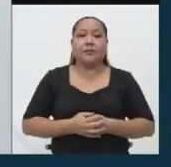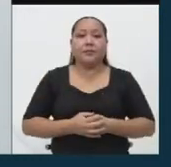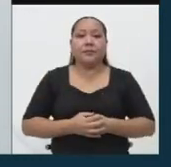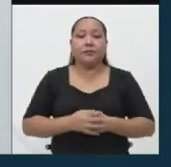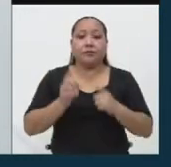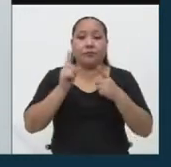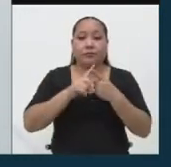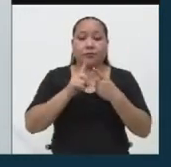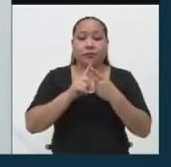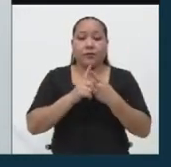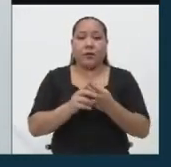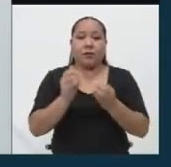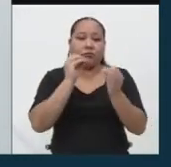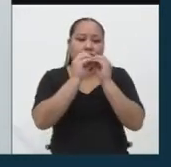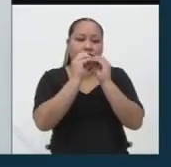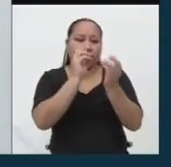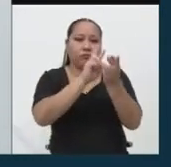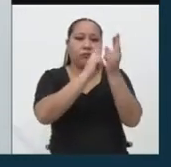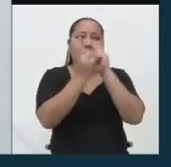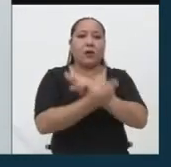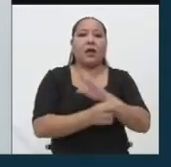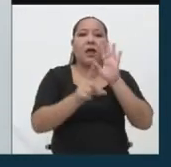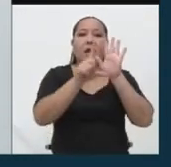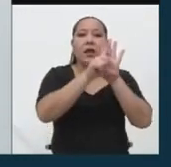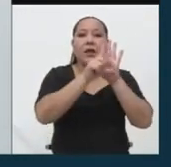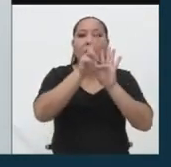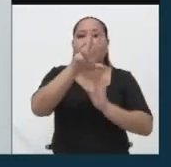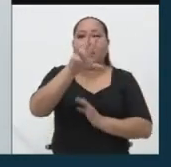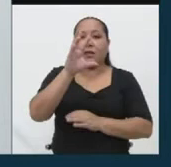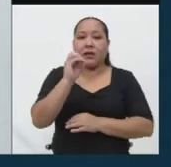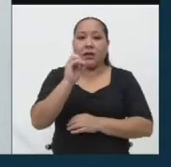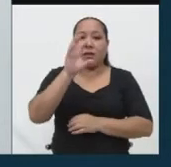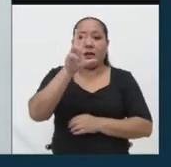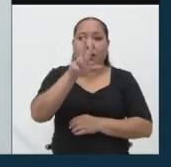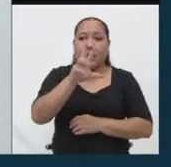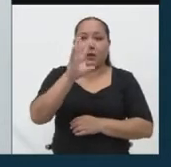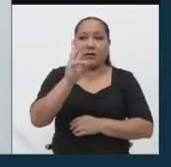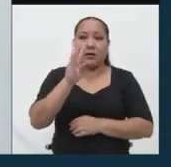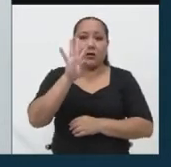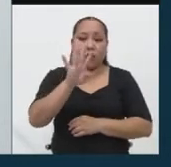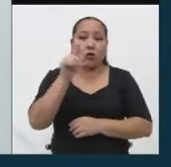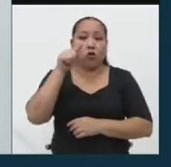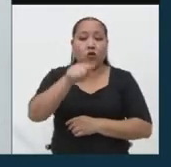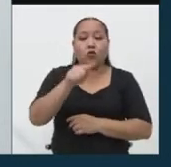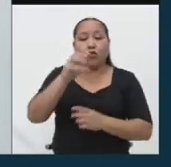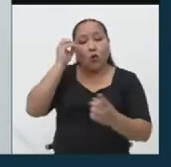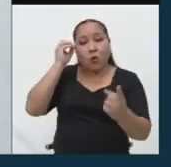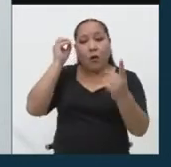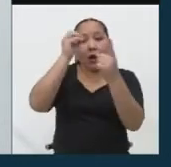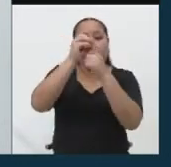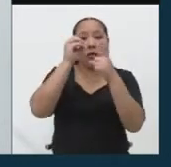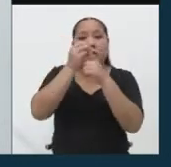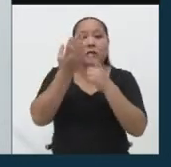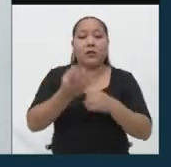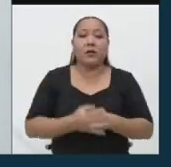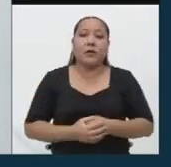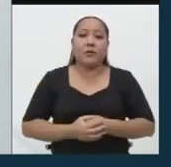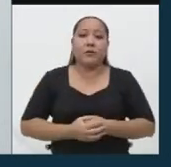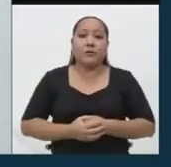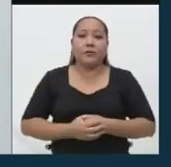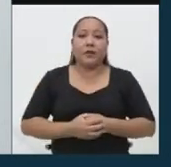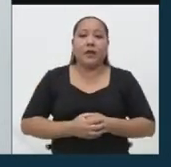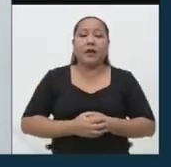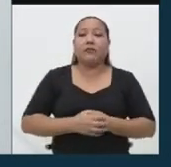Reformular la ley 3364, ley que su objetivo desde un inicio tuvo el de